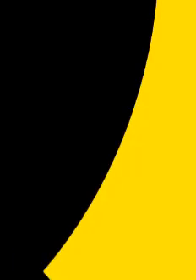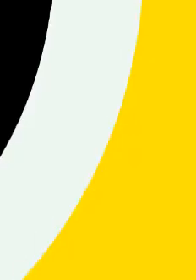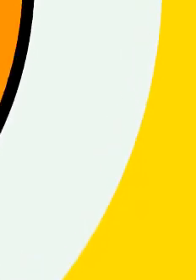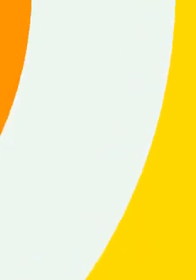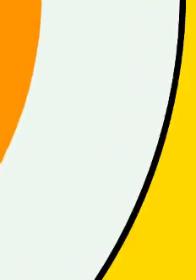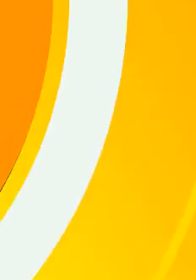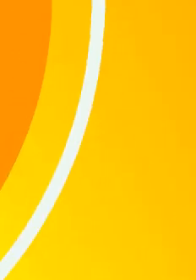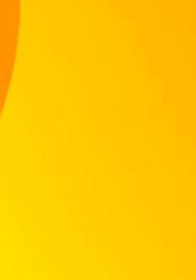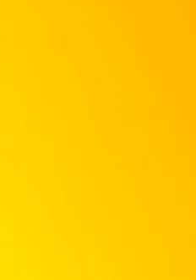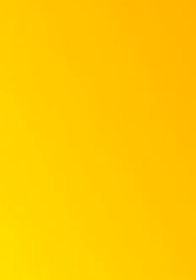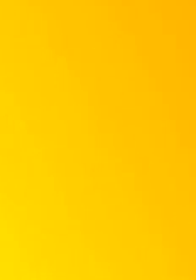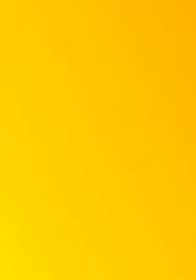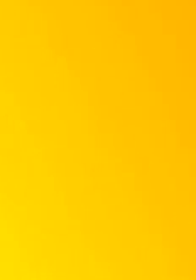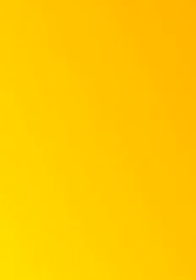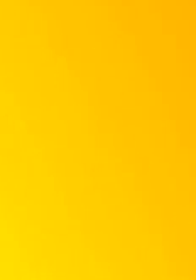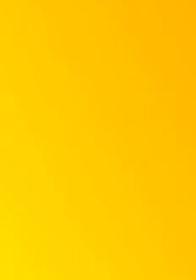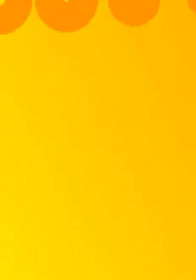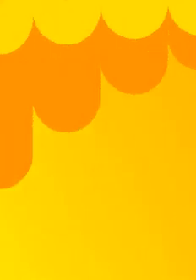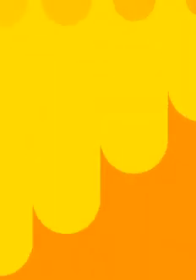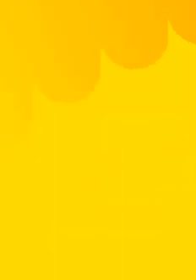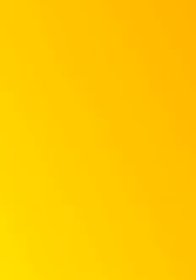Gracias. Gracias. Gracias. Gracias. Gracias.